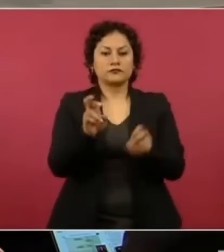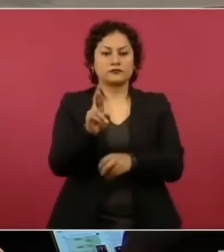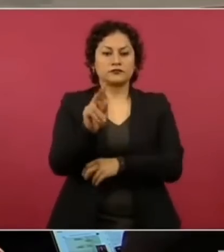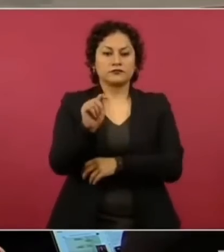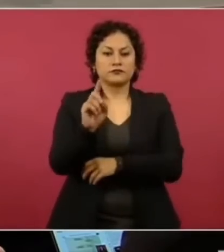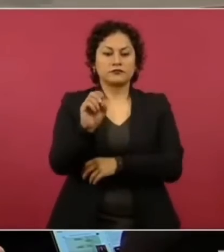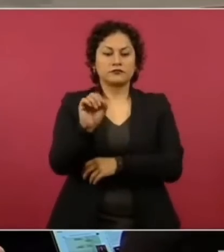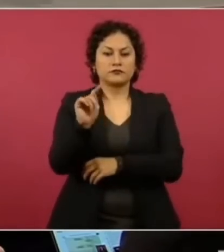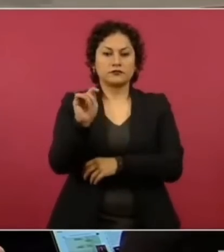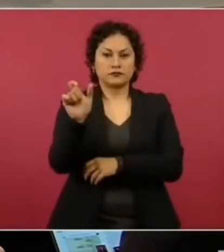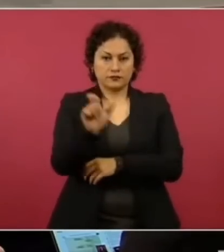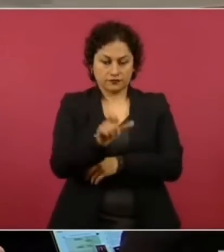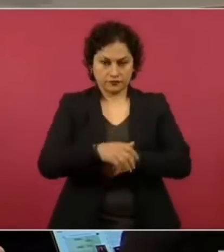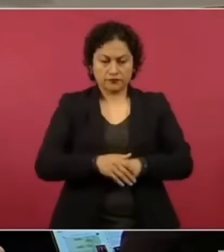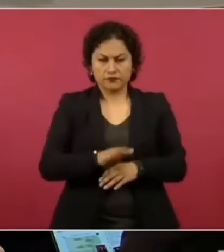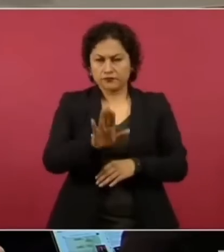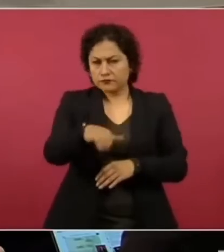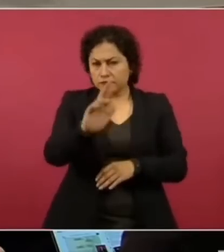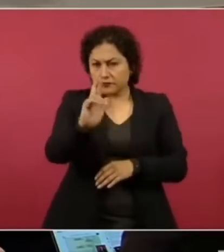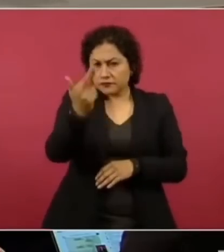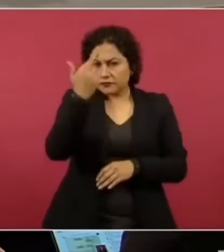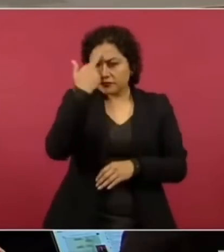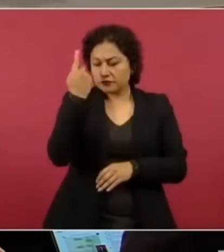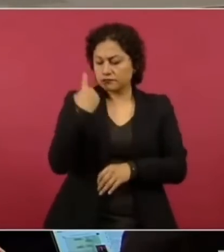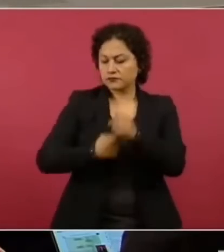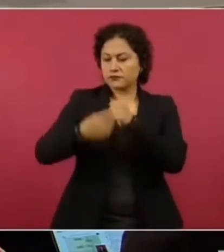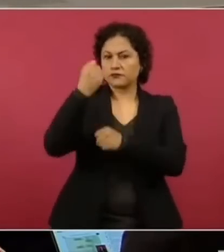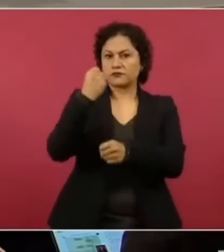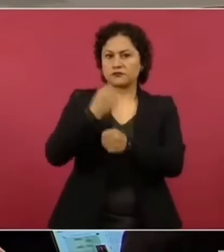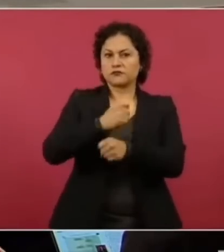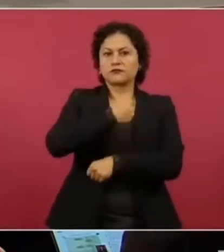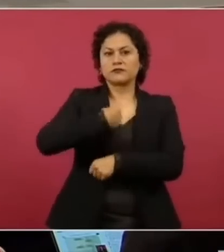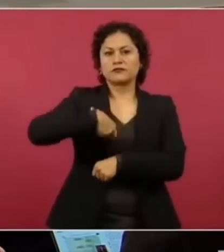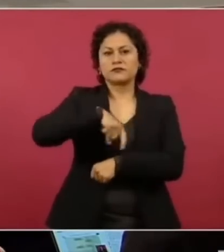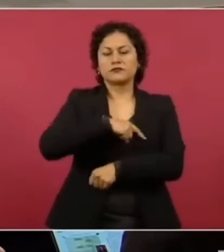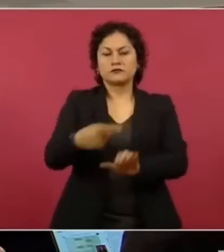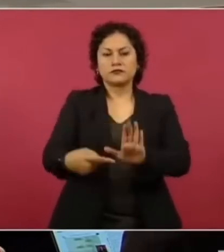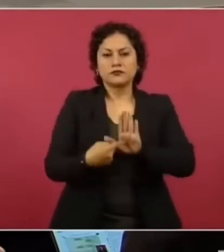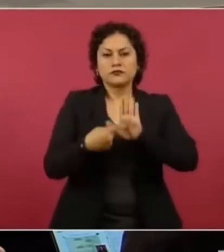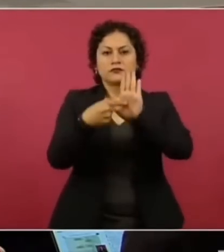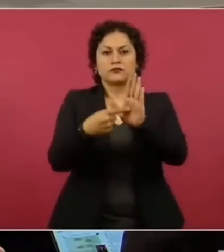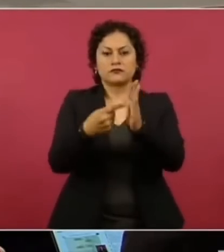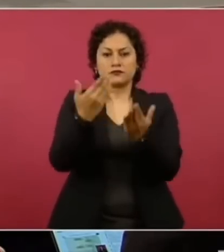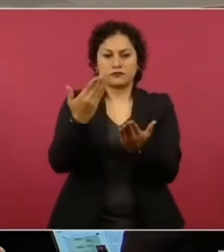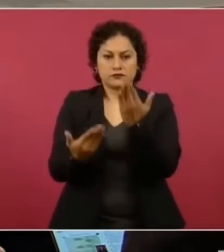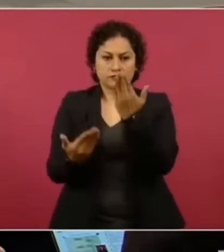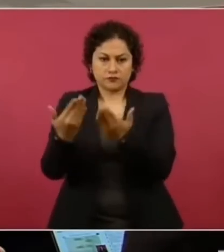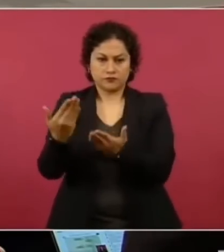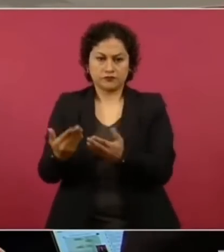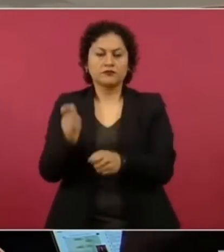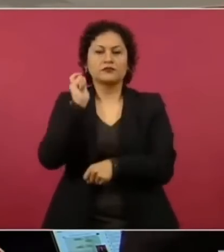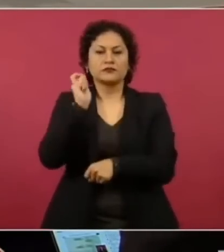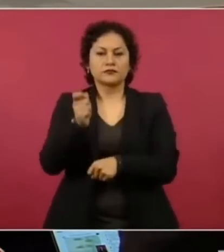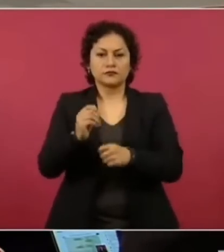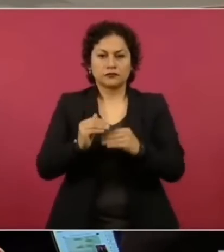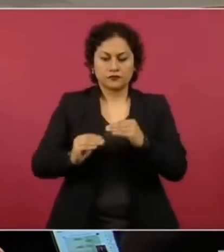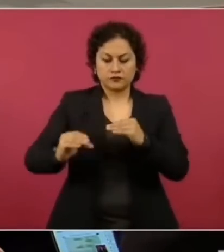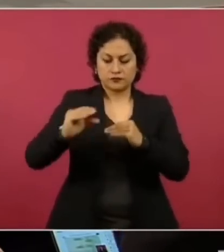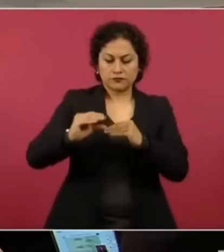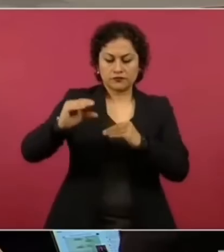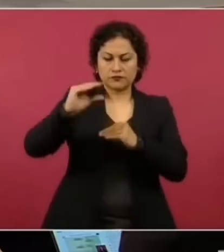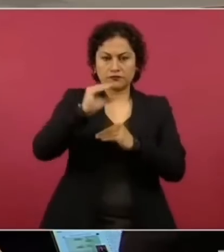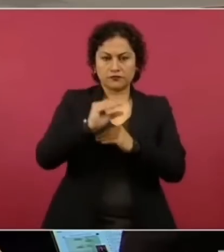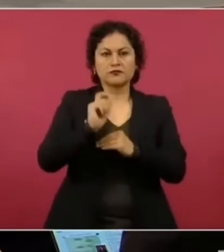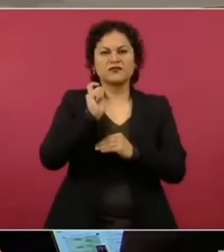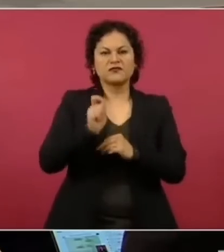Como recordarán, hace un año presentamos una analogía sobre los tres sótanos de la corrupción que en conjunto